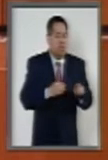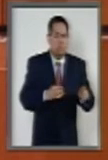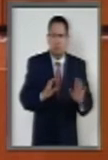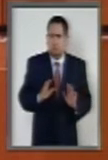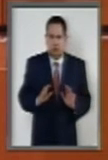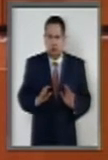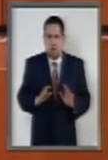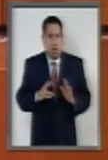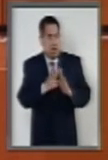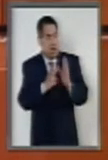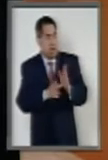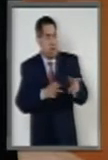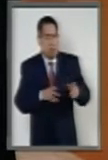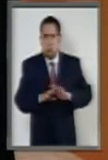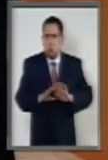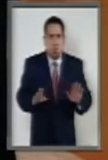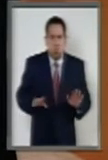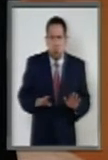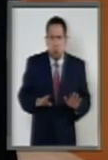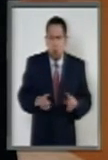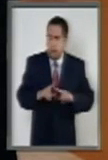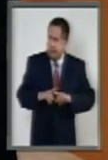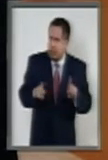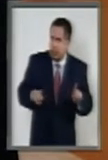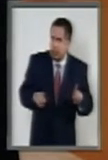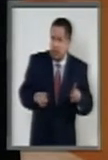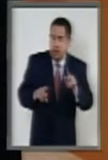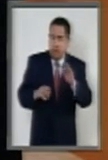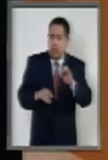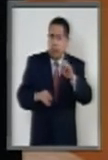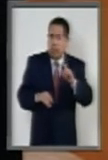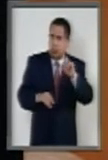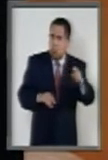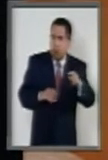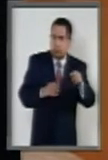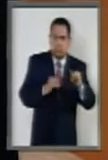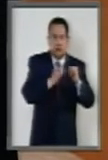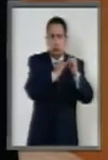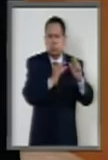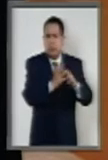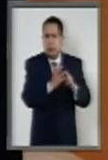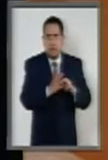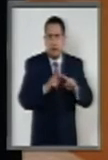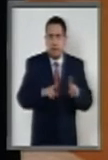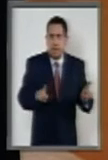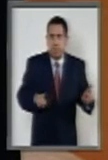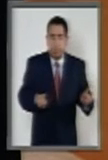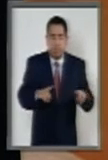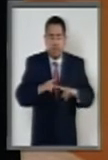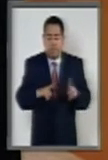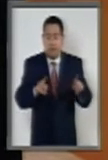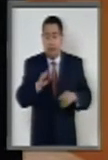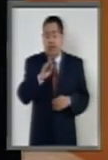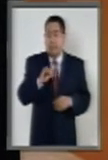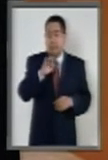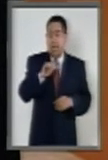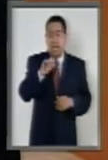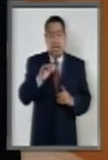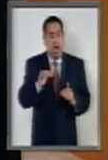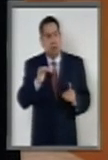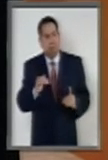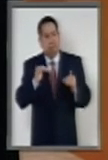un reglamento. Esta diferenciación, este trato diferenciado entre una fiscalía y la otra